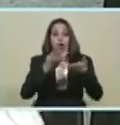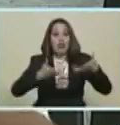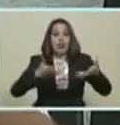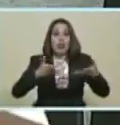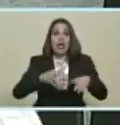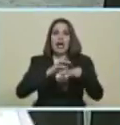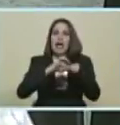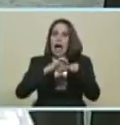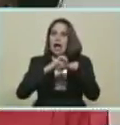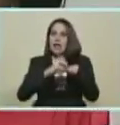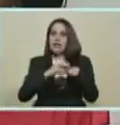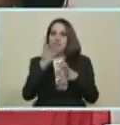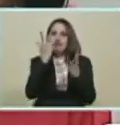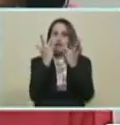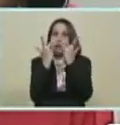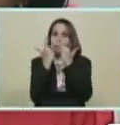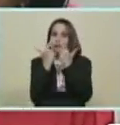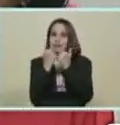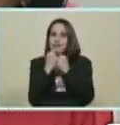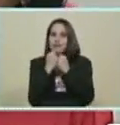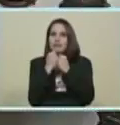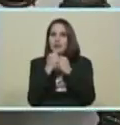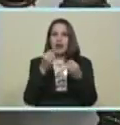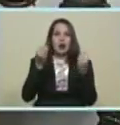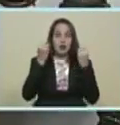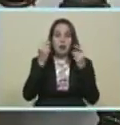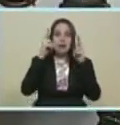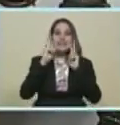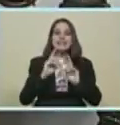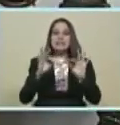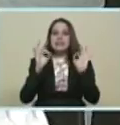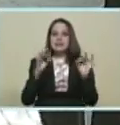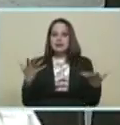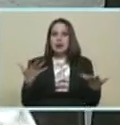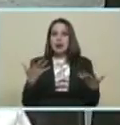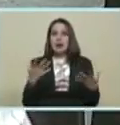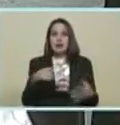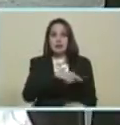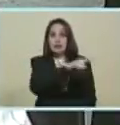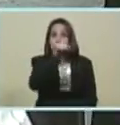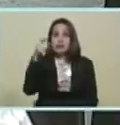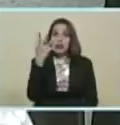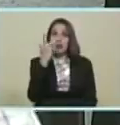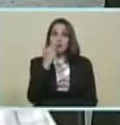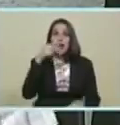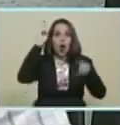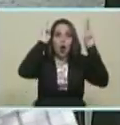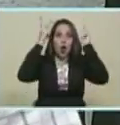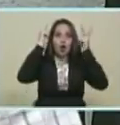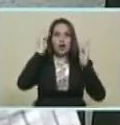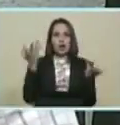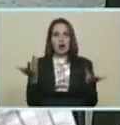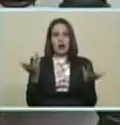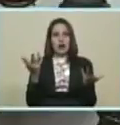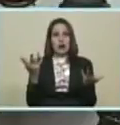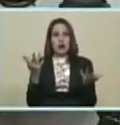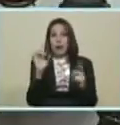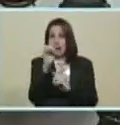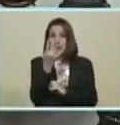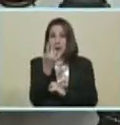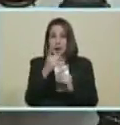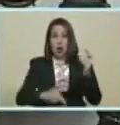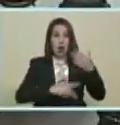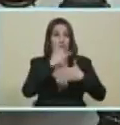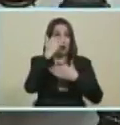Con alta proteína Y sin colesterol Puesta en la mesa De la zona Proteína animal Así es Pero en la primera parte El